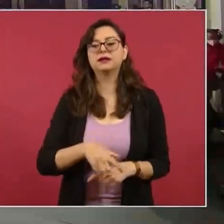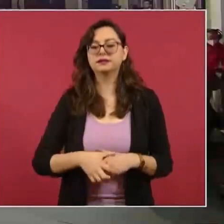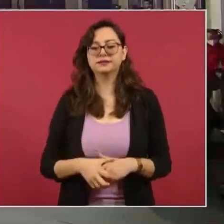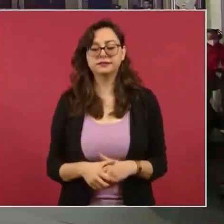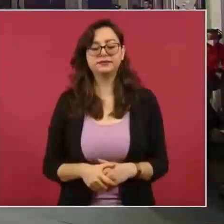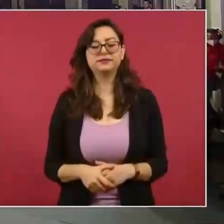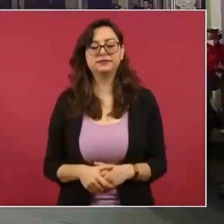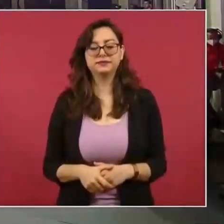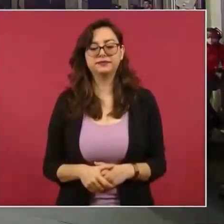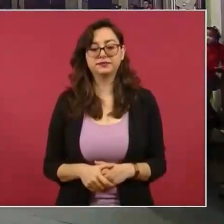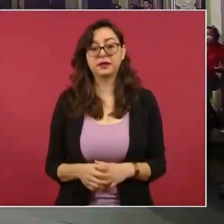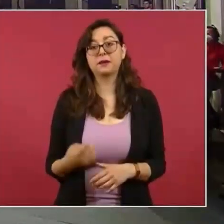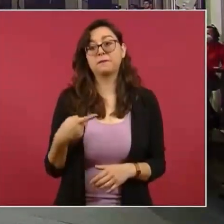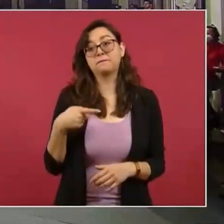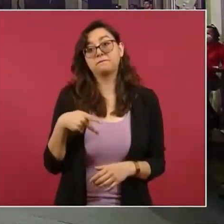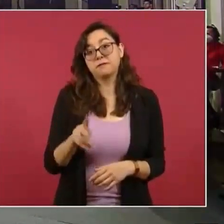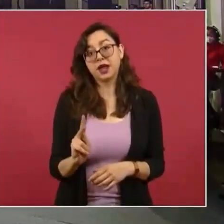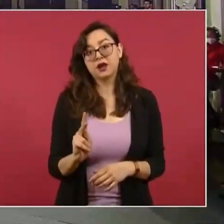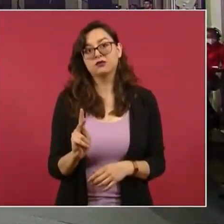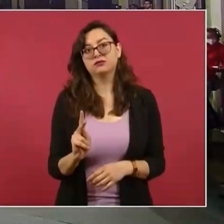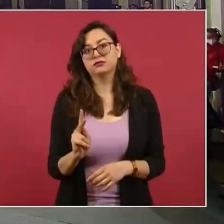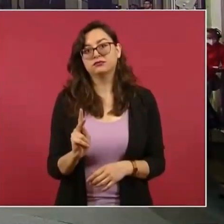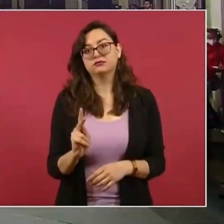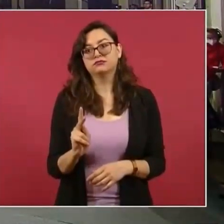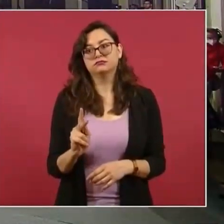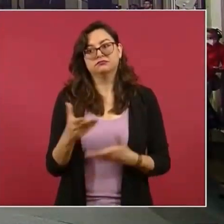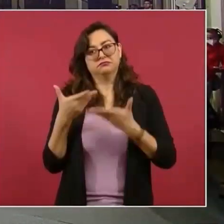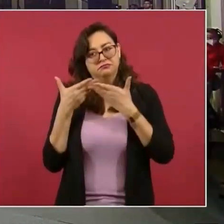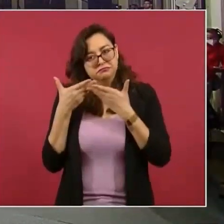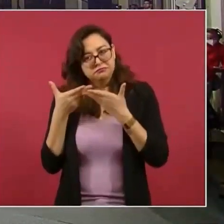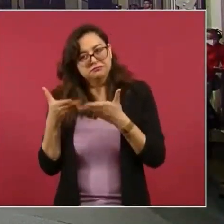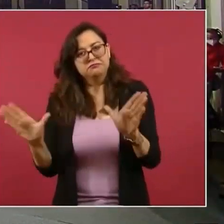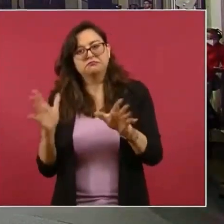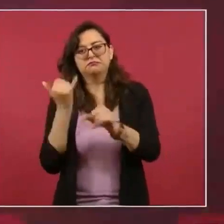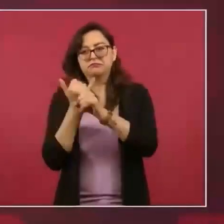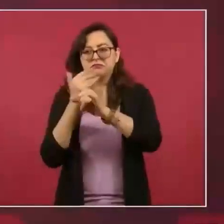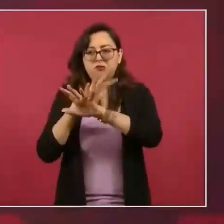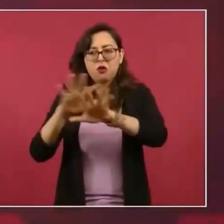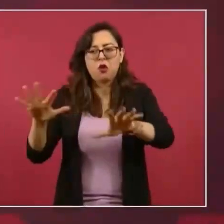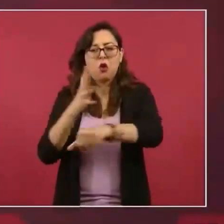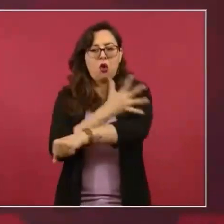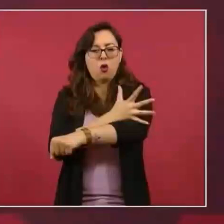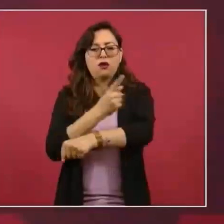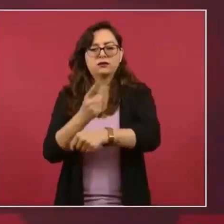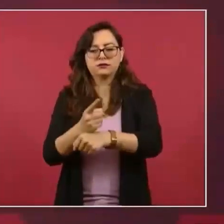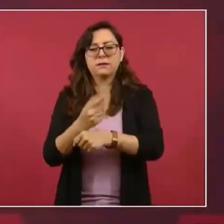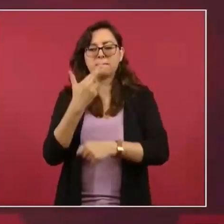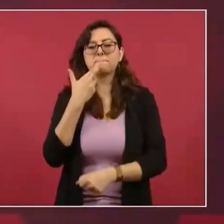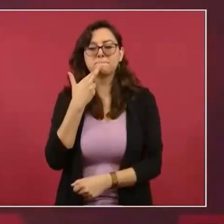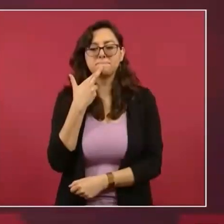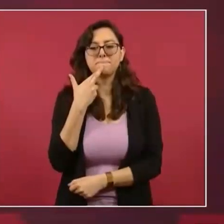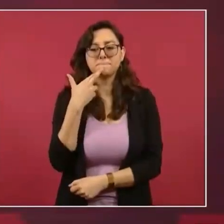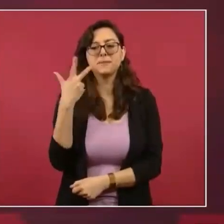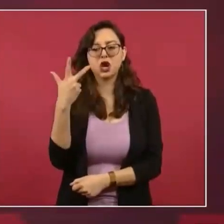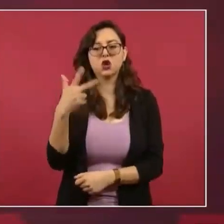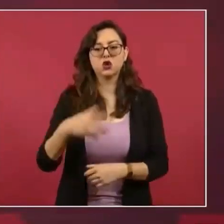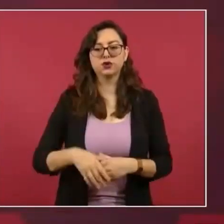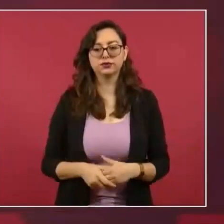son más abiertas y cualquier ciudadano puede